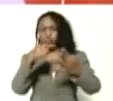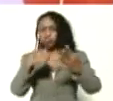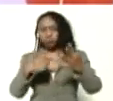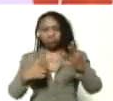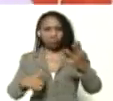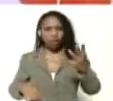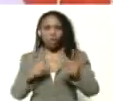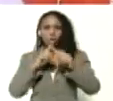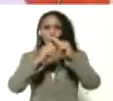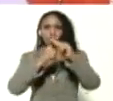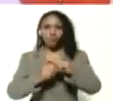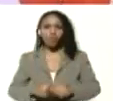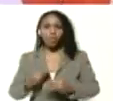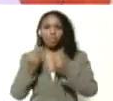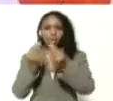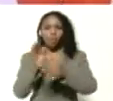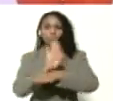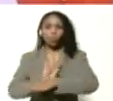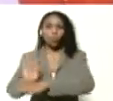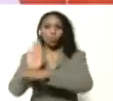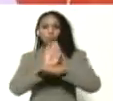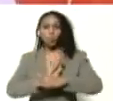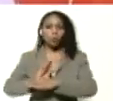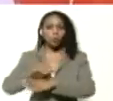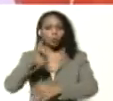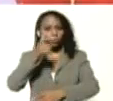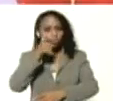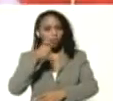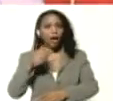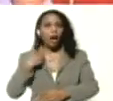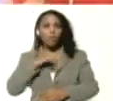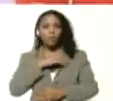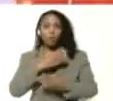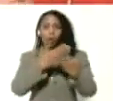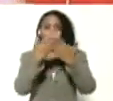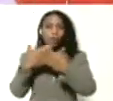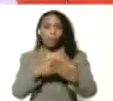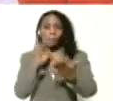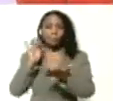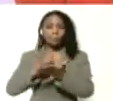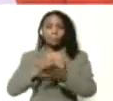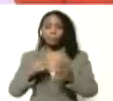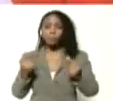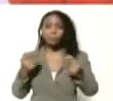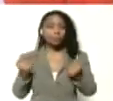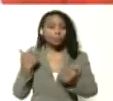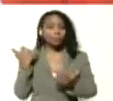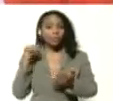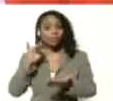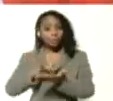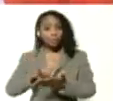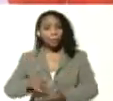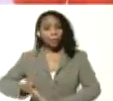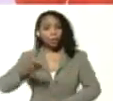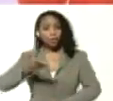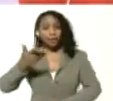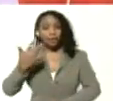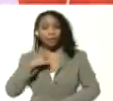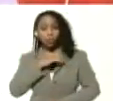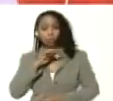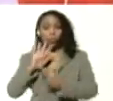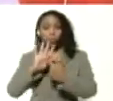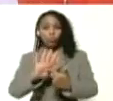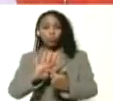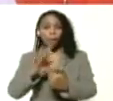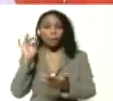que se han sumado para darle protección y bioseguridad a nuestros estudiantes pero la participación más activa y protagónica e importante que hemos destacado